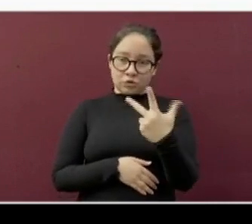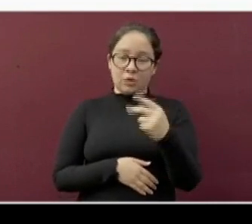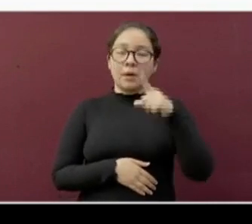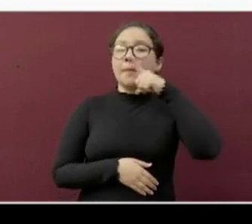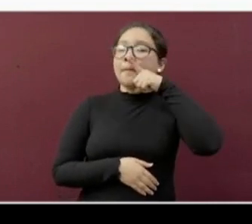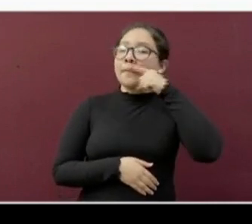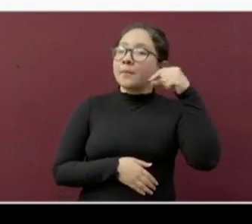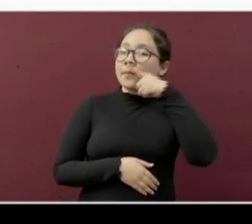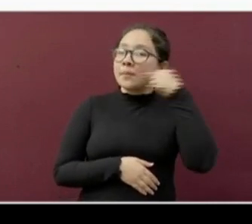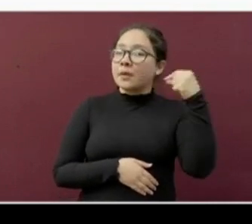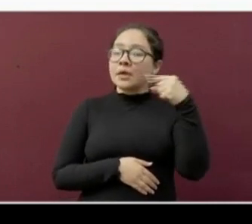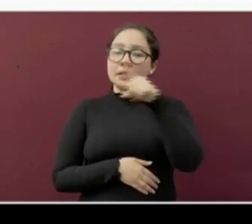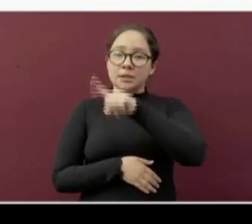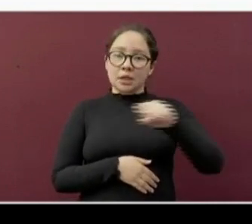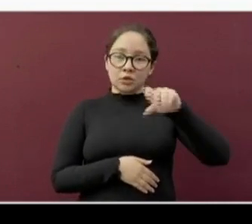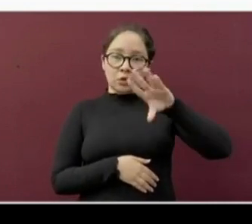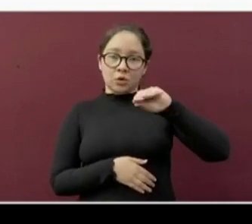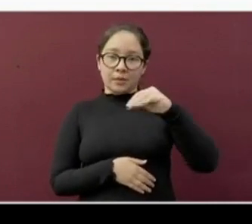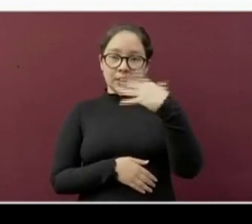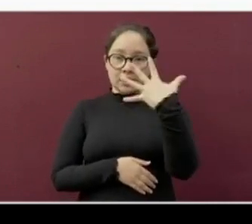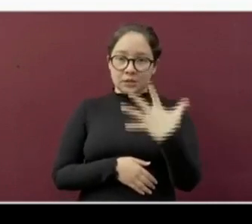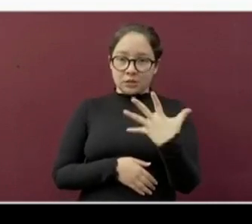Emiliano Zapata, 195.